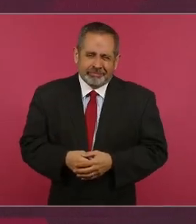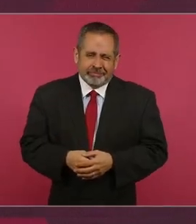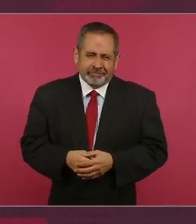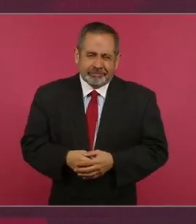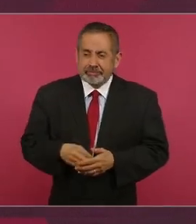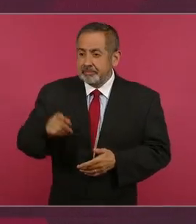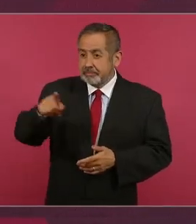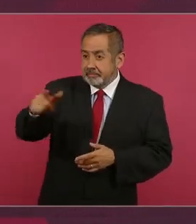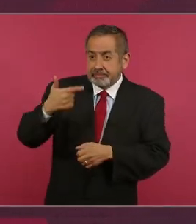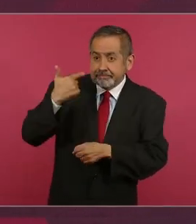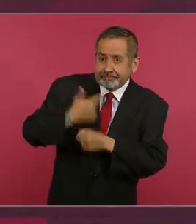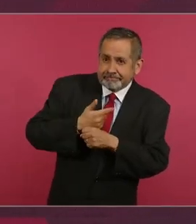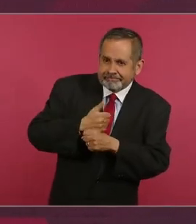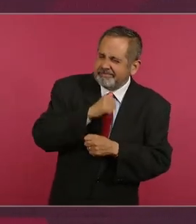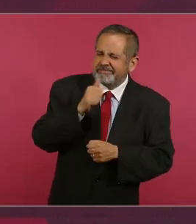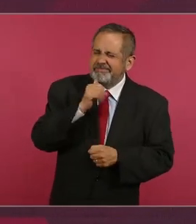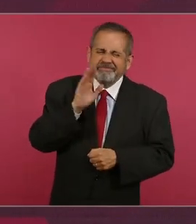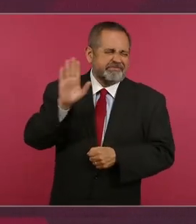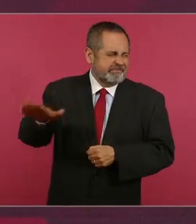darse cuenta